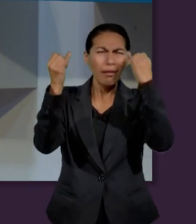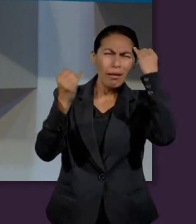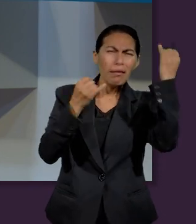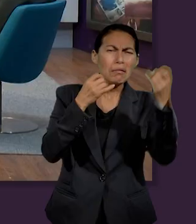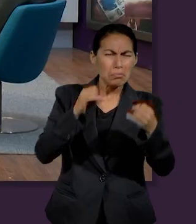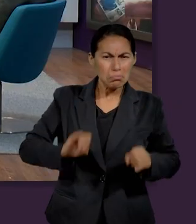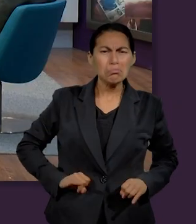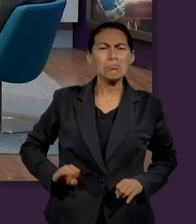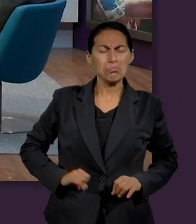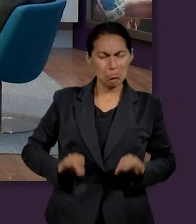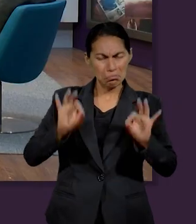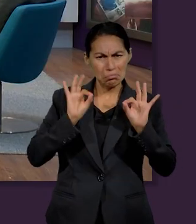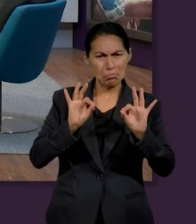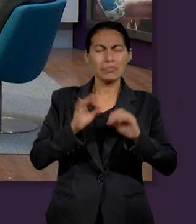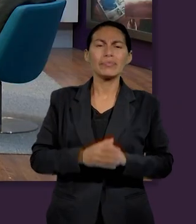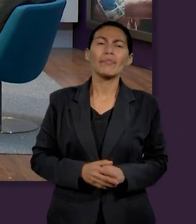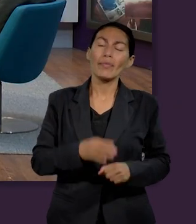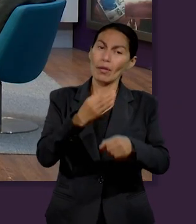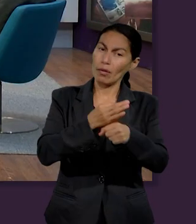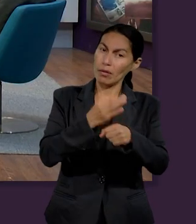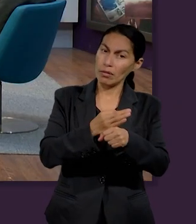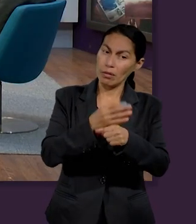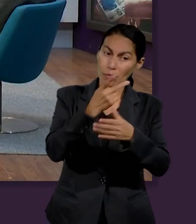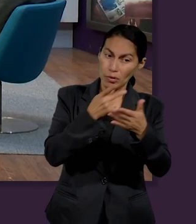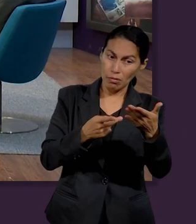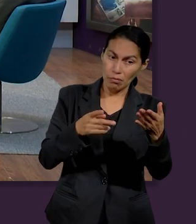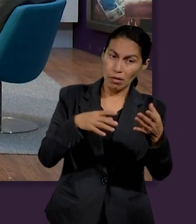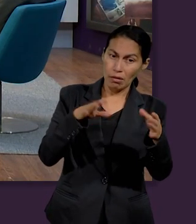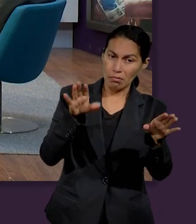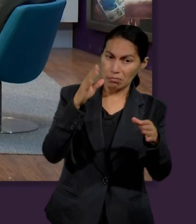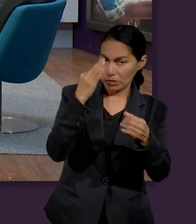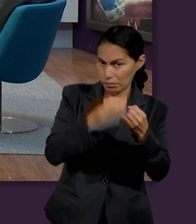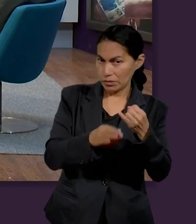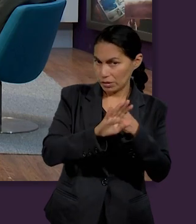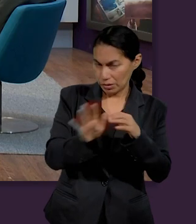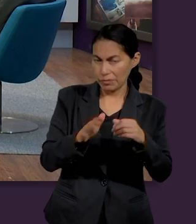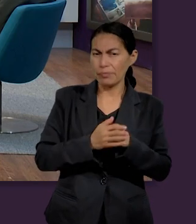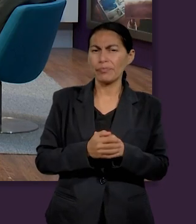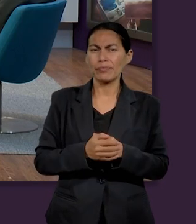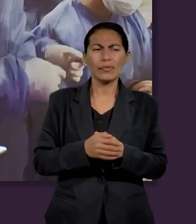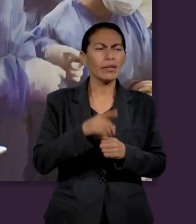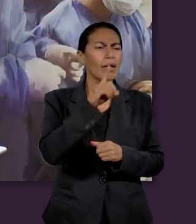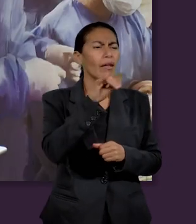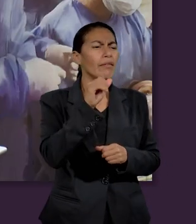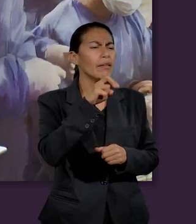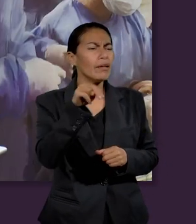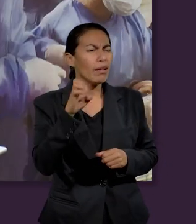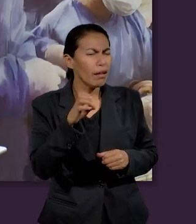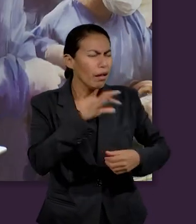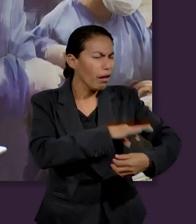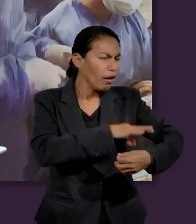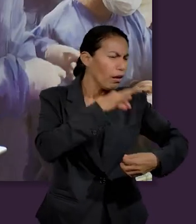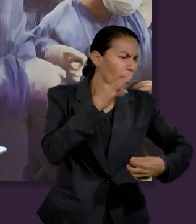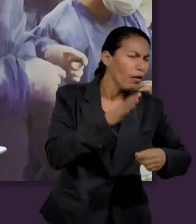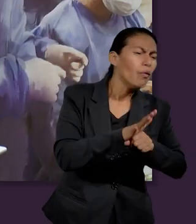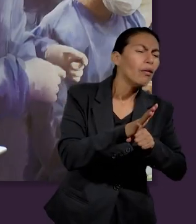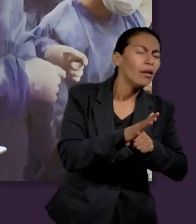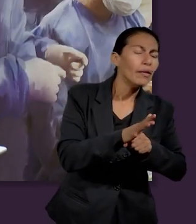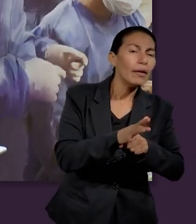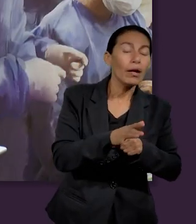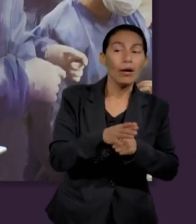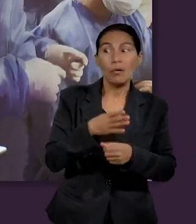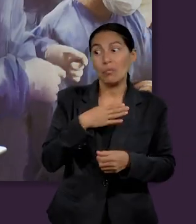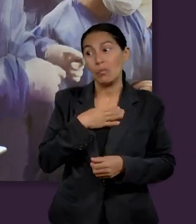y para cerrar este este programa Diane ¿con qué te quedas? bueno es que hoy en día uno de los